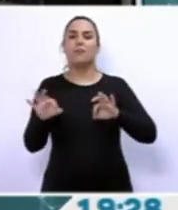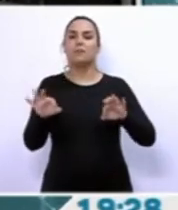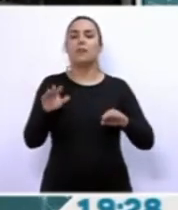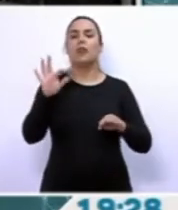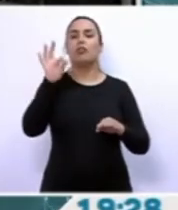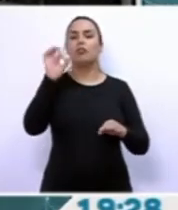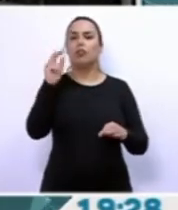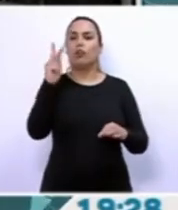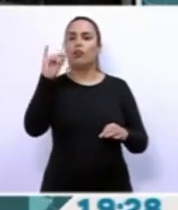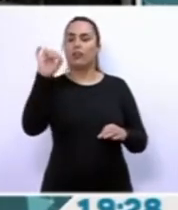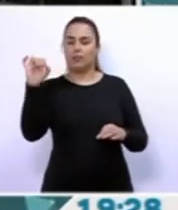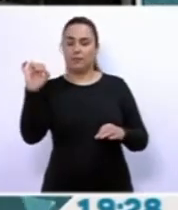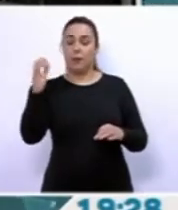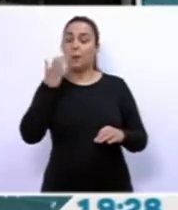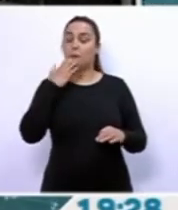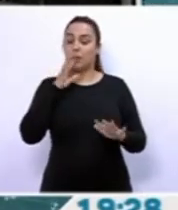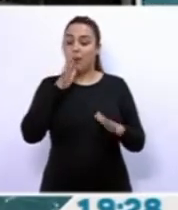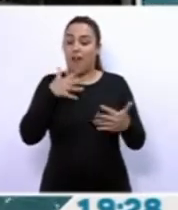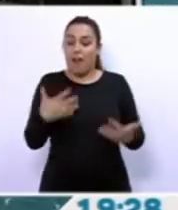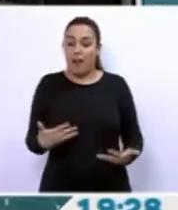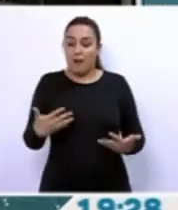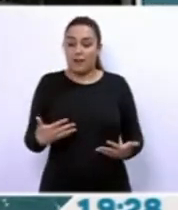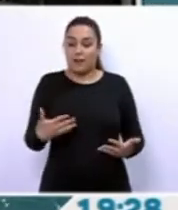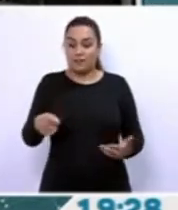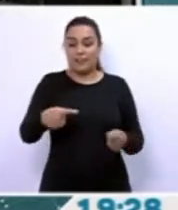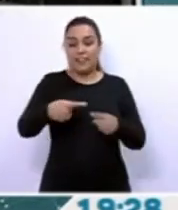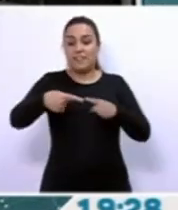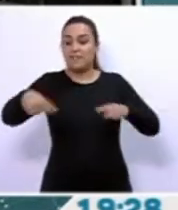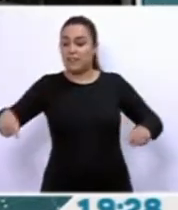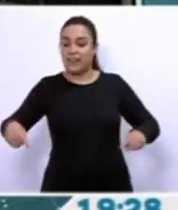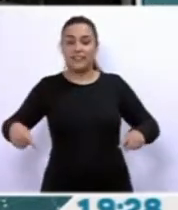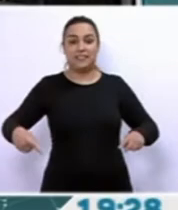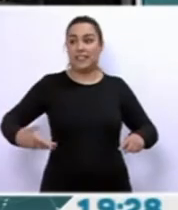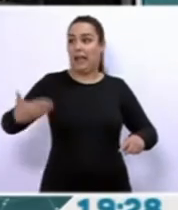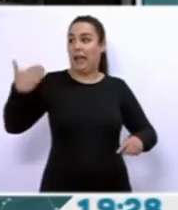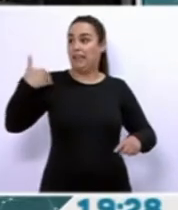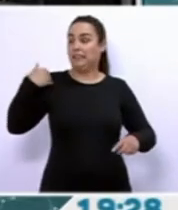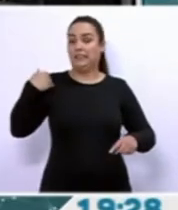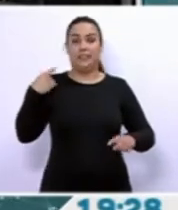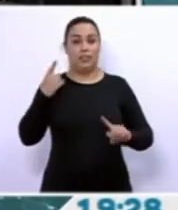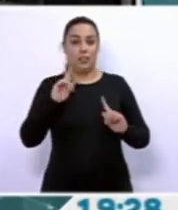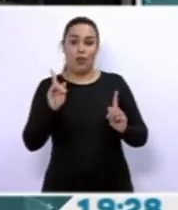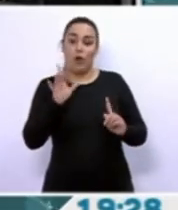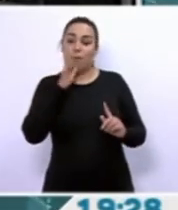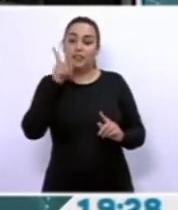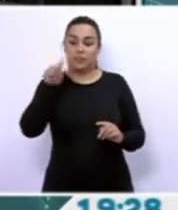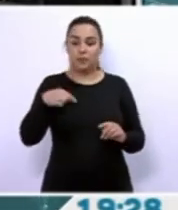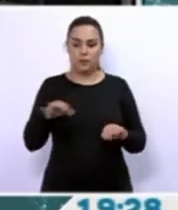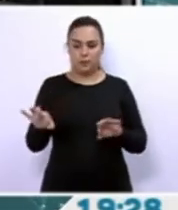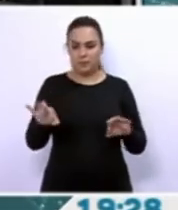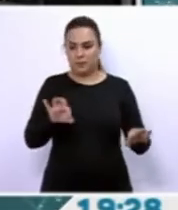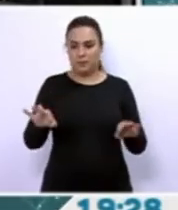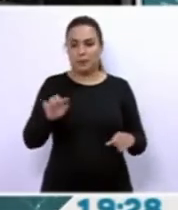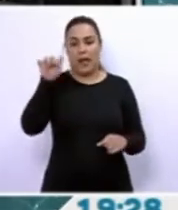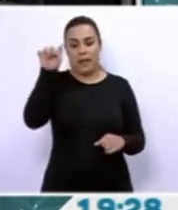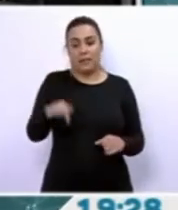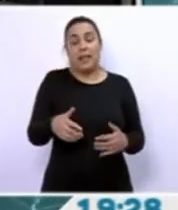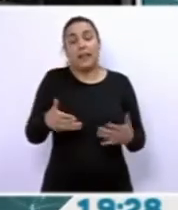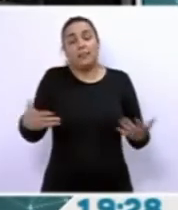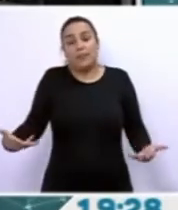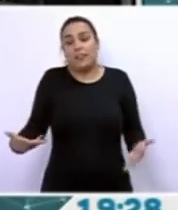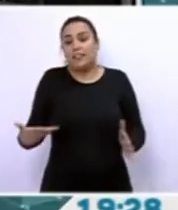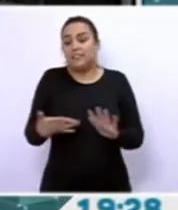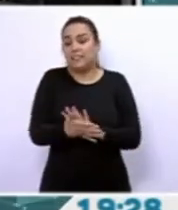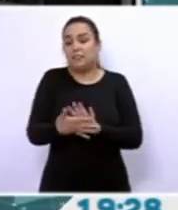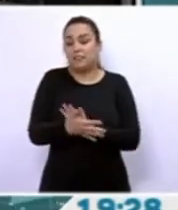Tokio. En mi caso no ha sido distinto a los anteriores Juegos, a los de Río, porque también me preparé aquí, así que no está